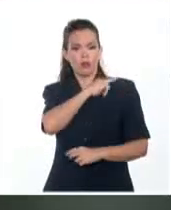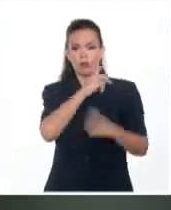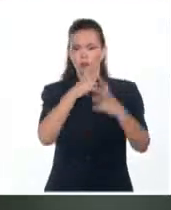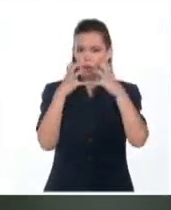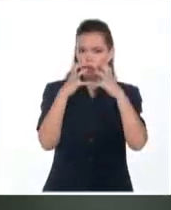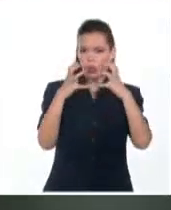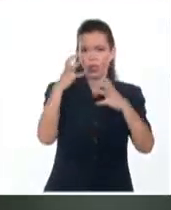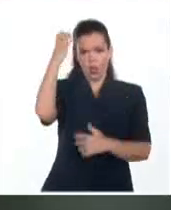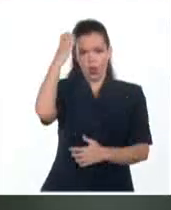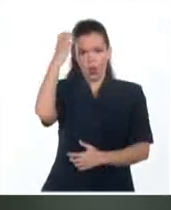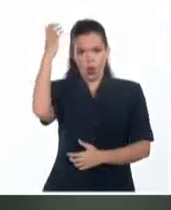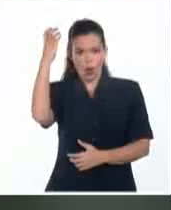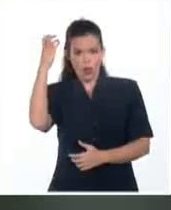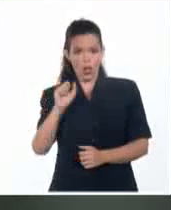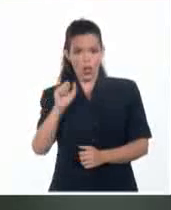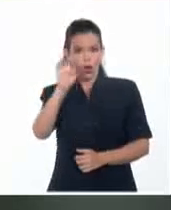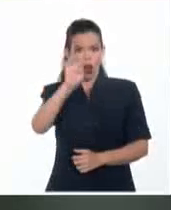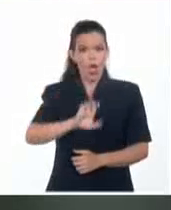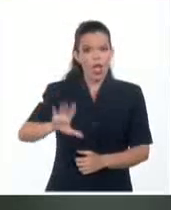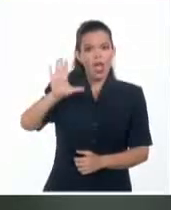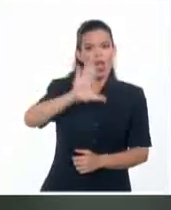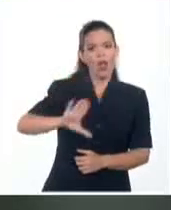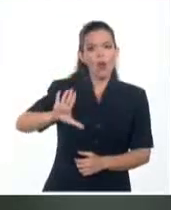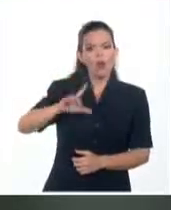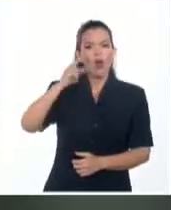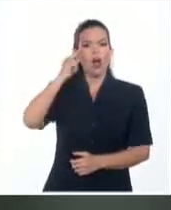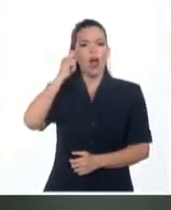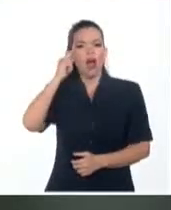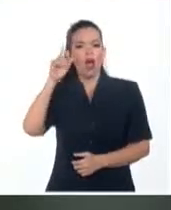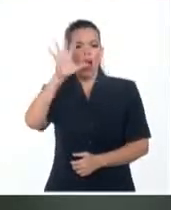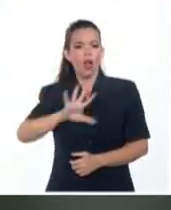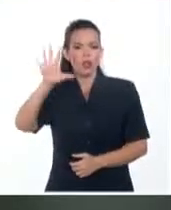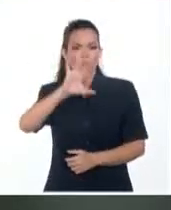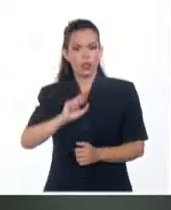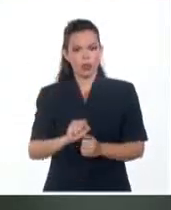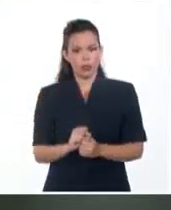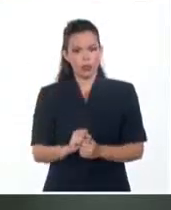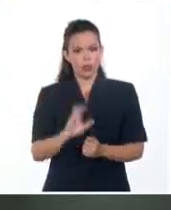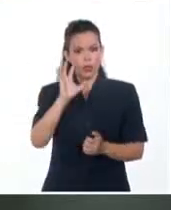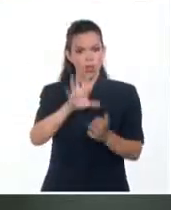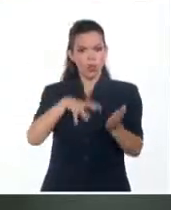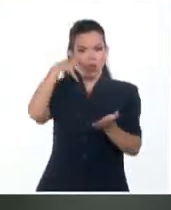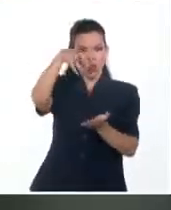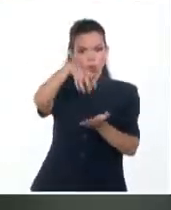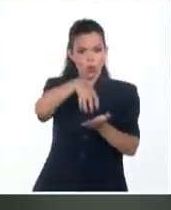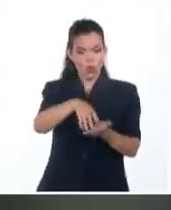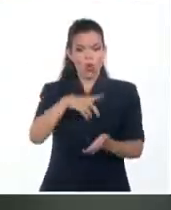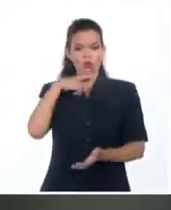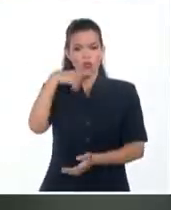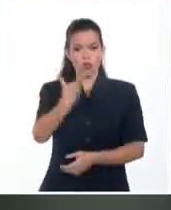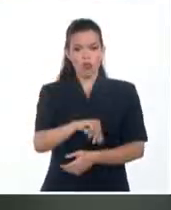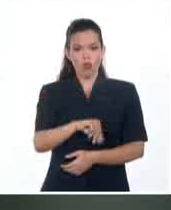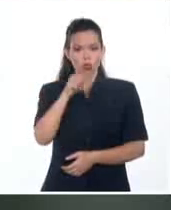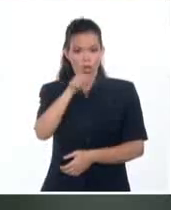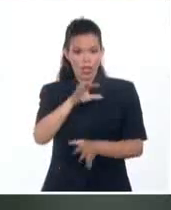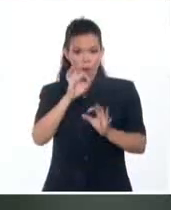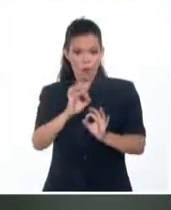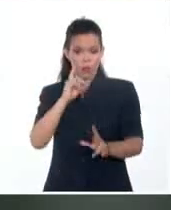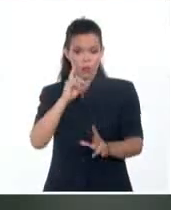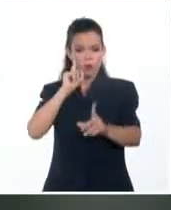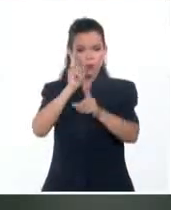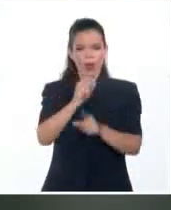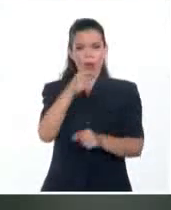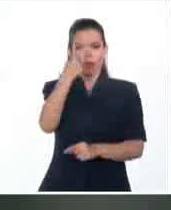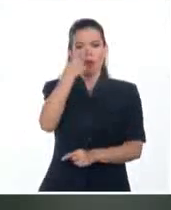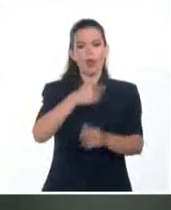gobierno de esa nación euroasiática. En la ciudad rusa de Sochi el primer ministro se reunió con su homólogo Mijail Mishustin. Marrero